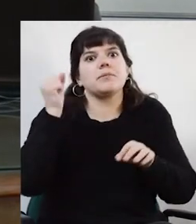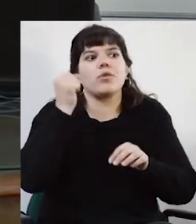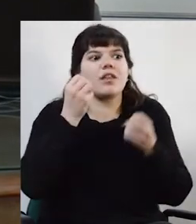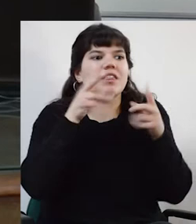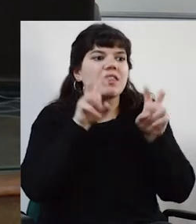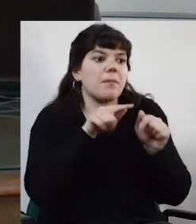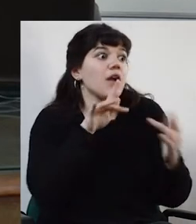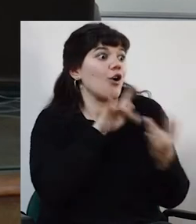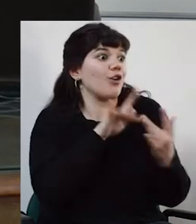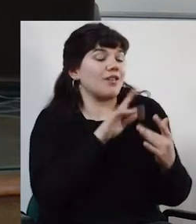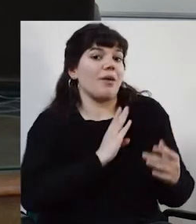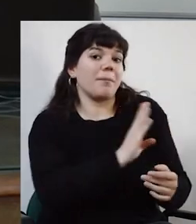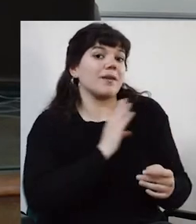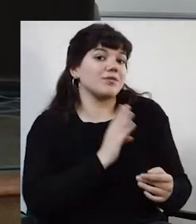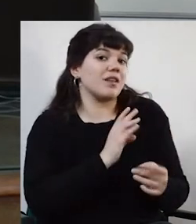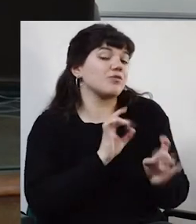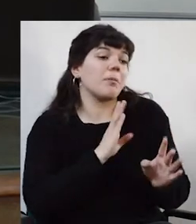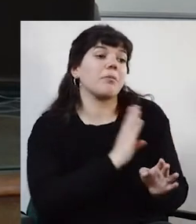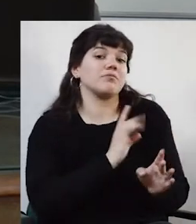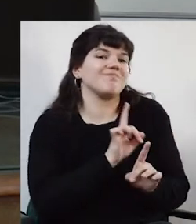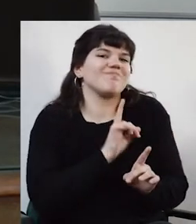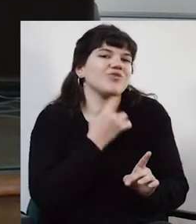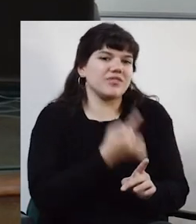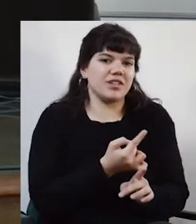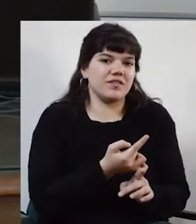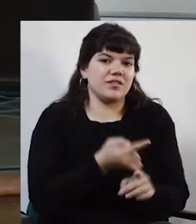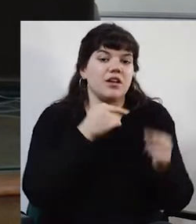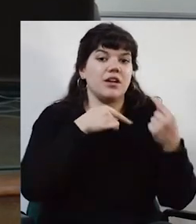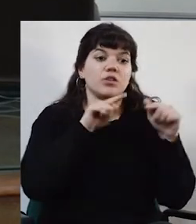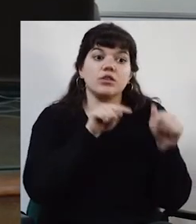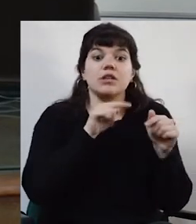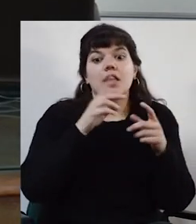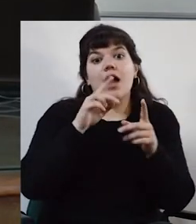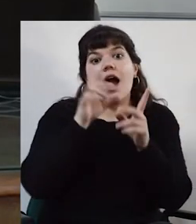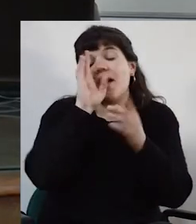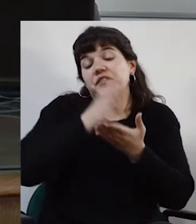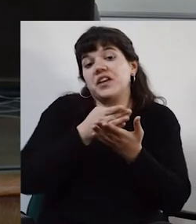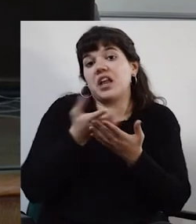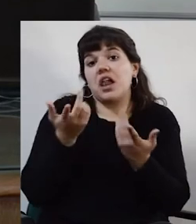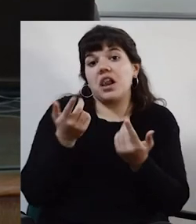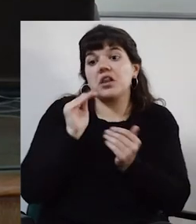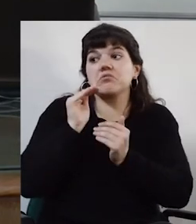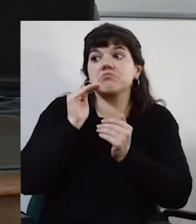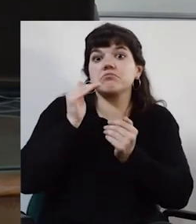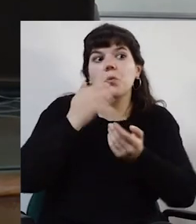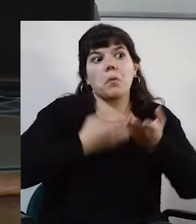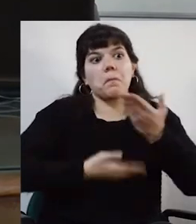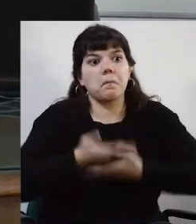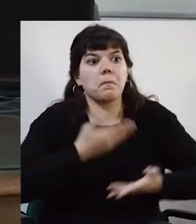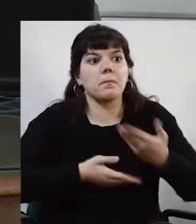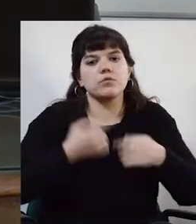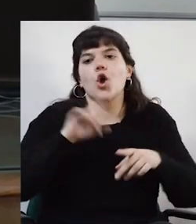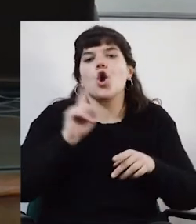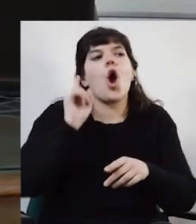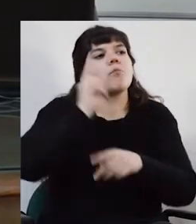vínculos académicos que son a veces unipersonales, entonces se termina transformando en un engranaje no estoy